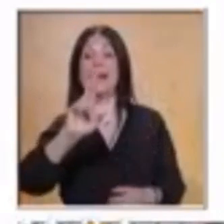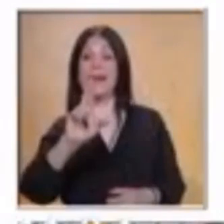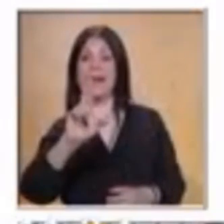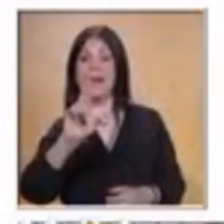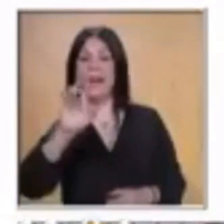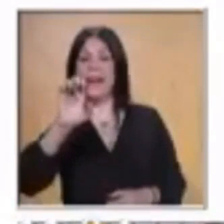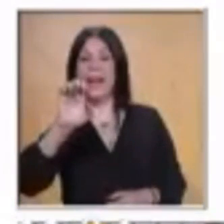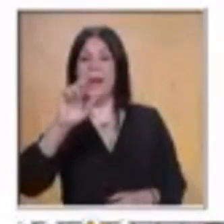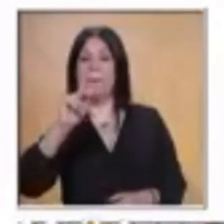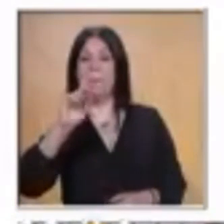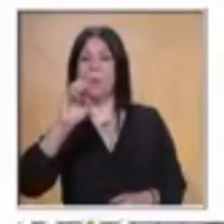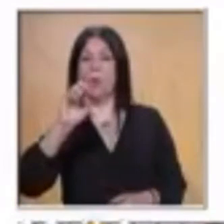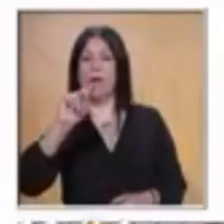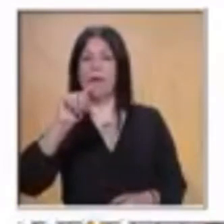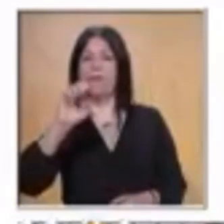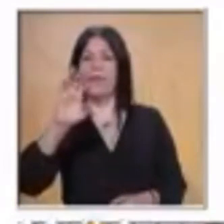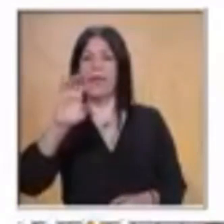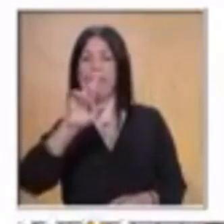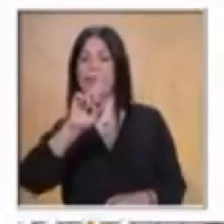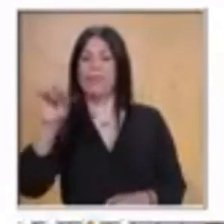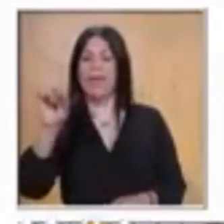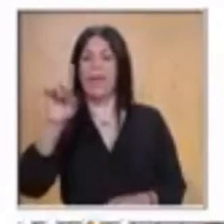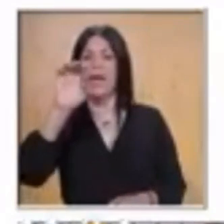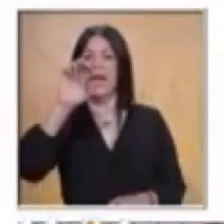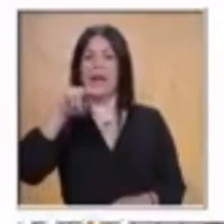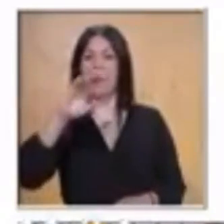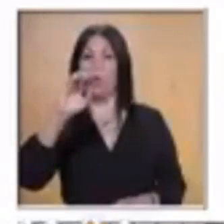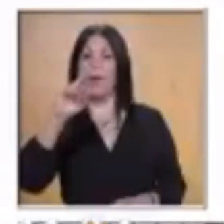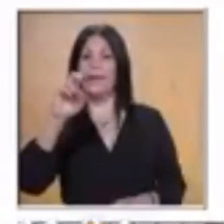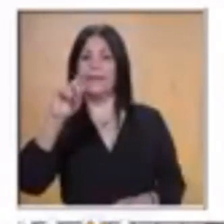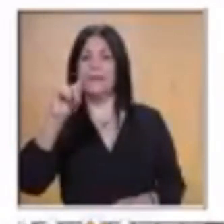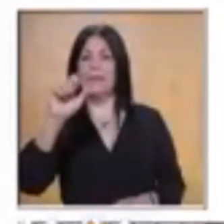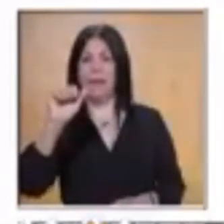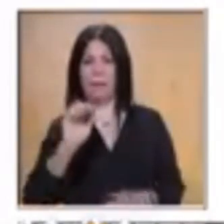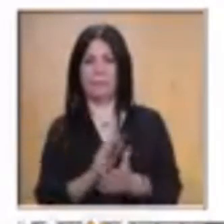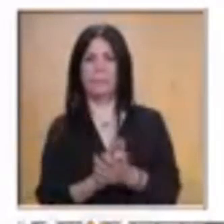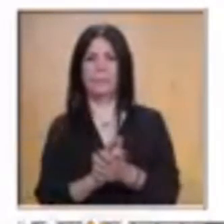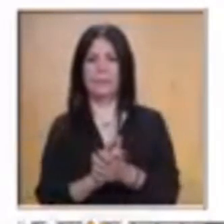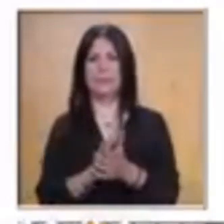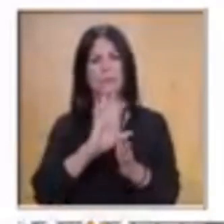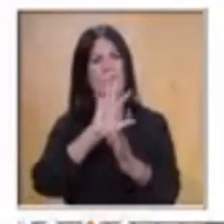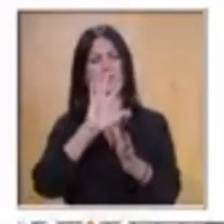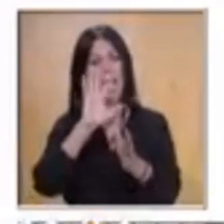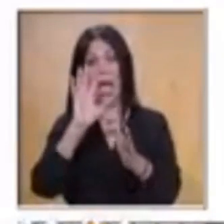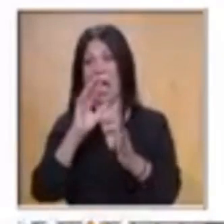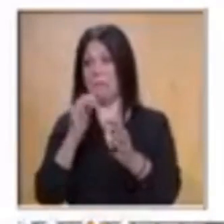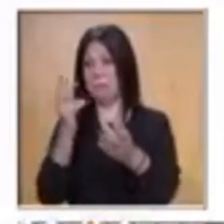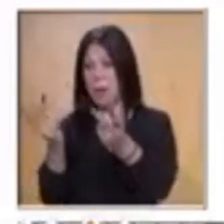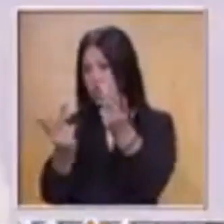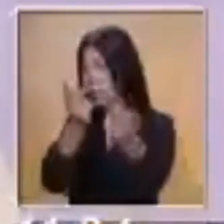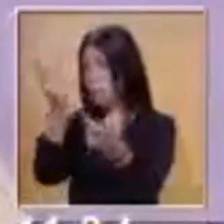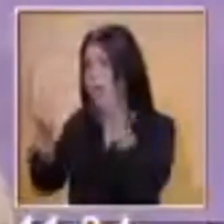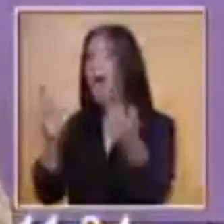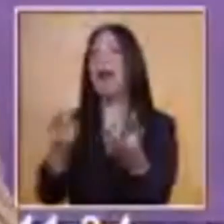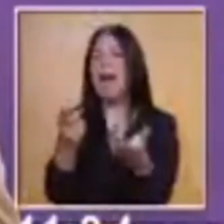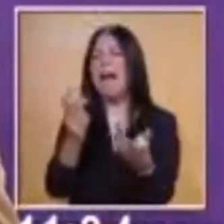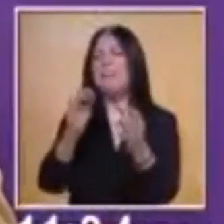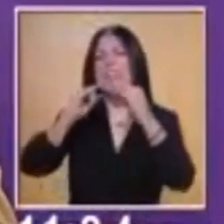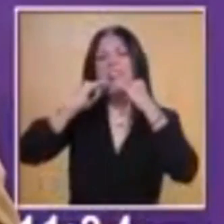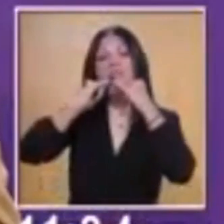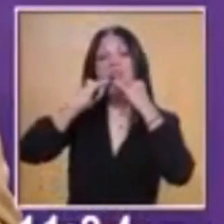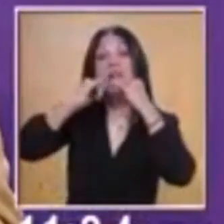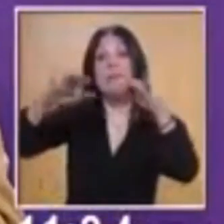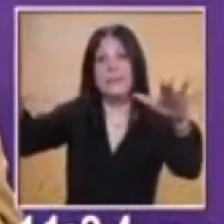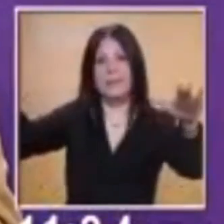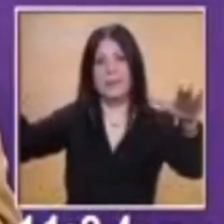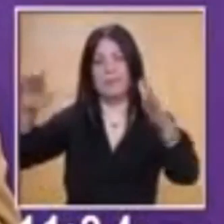Excelente. Este reporte de encuesta lo usamos para concluir lo que la información que recabamos. Excelente. Muy